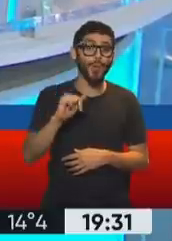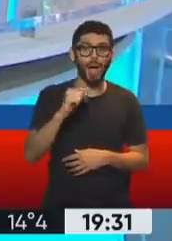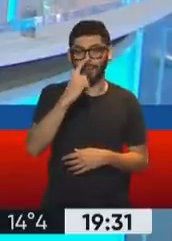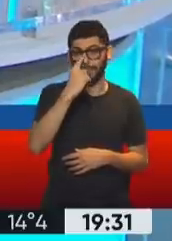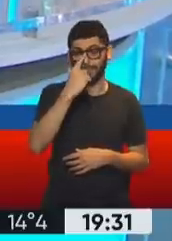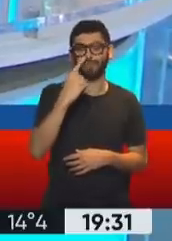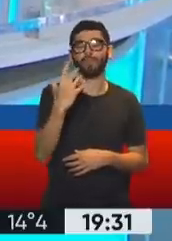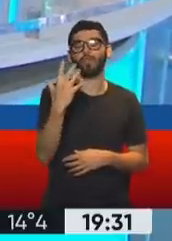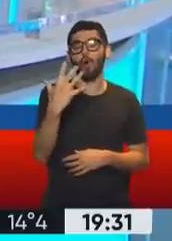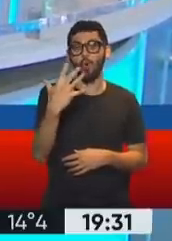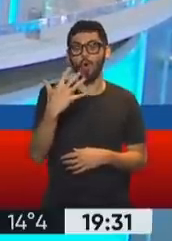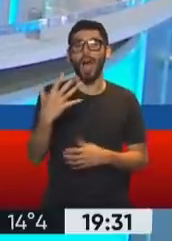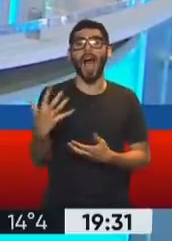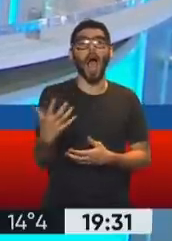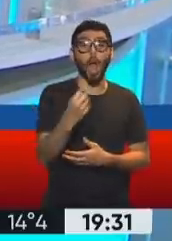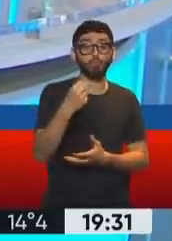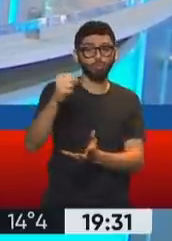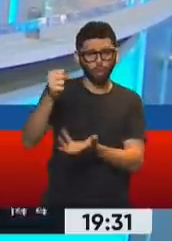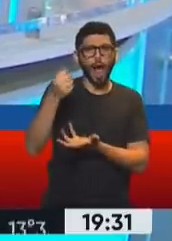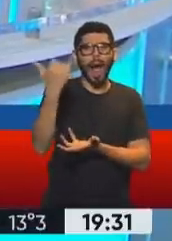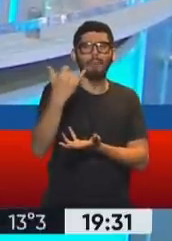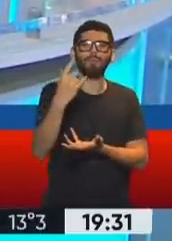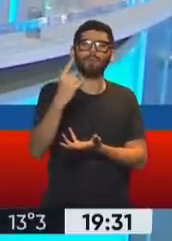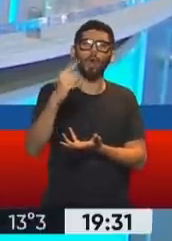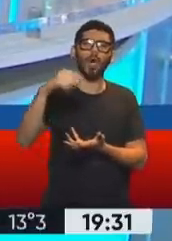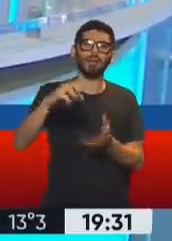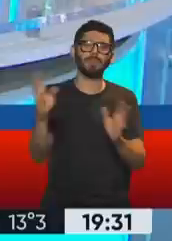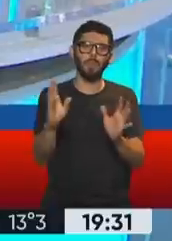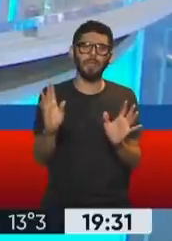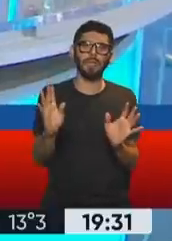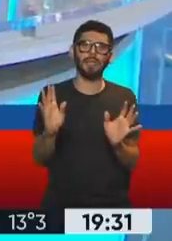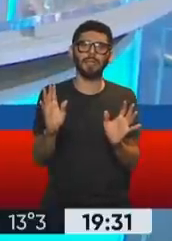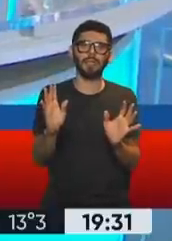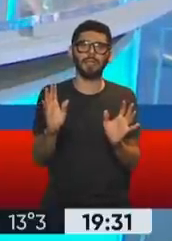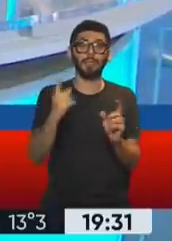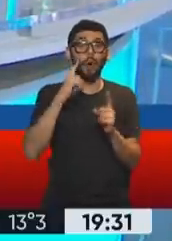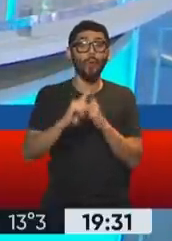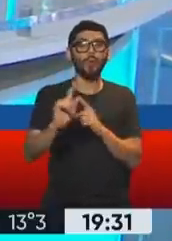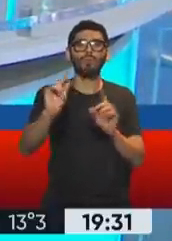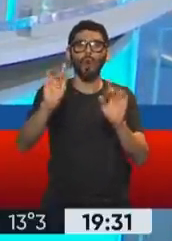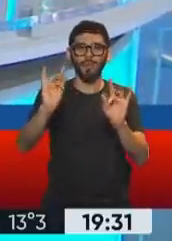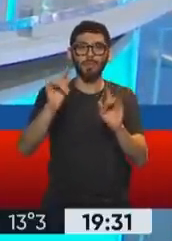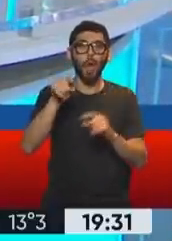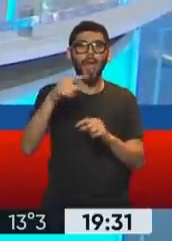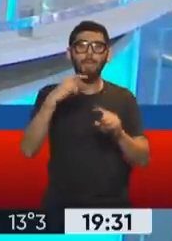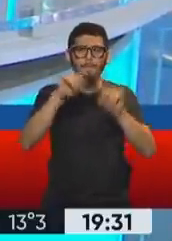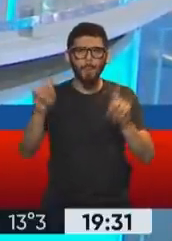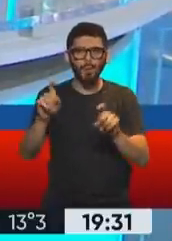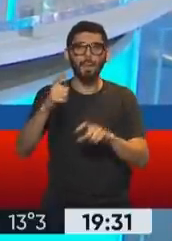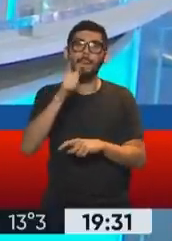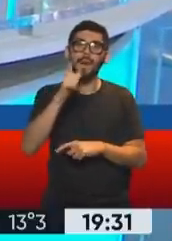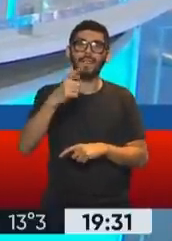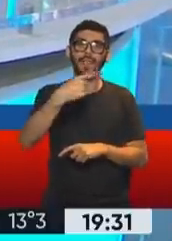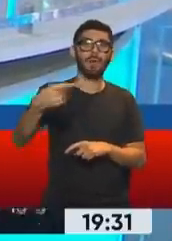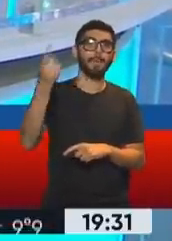sí, por supuesto hay una asignación de adopción, pero voy a decir algo que por ahí complico este momento en vivo. Pero esta pregunta creo que Silvia me la